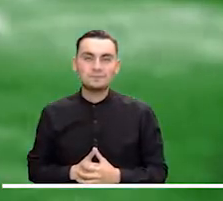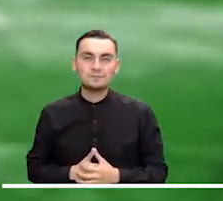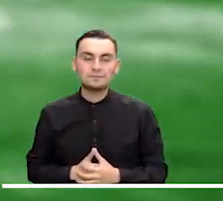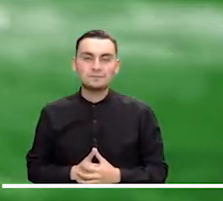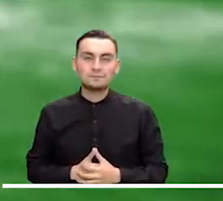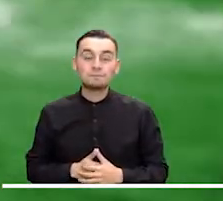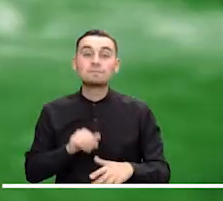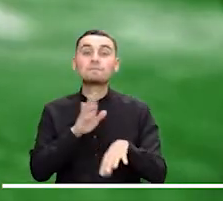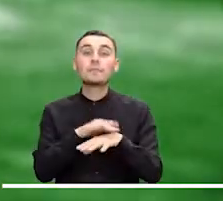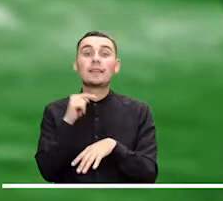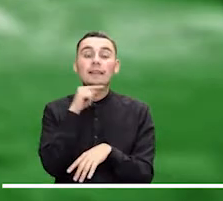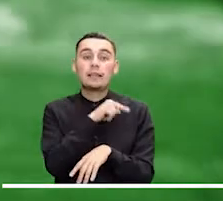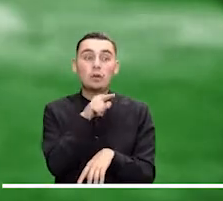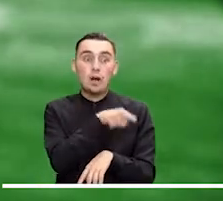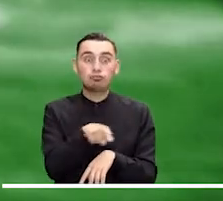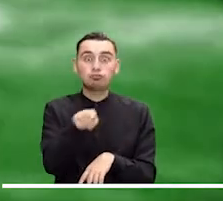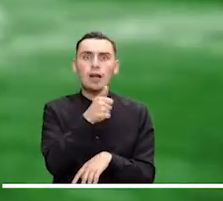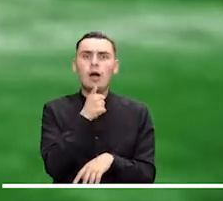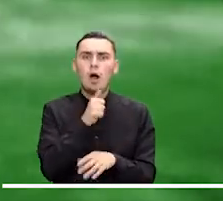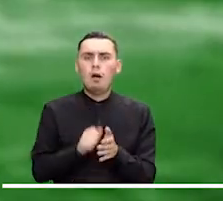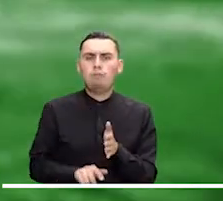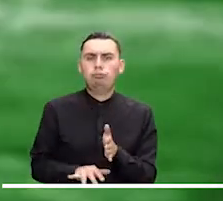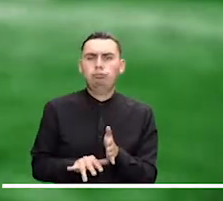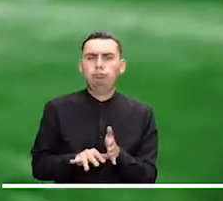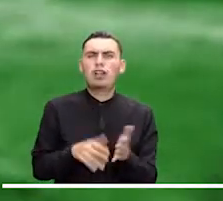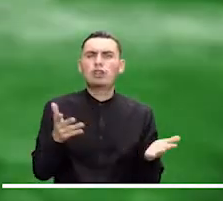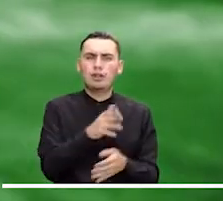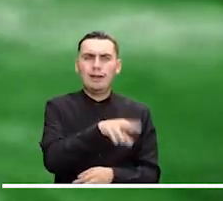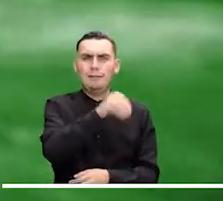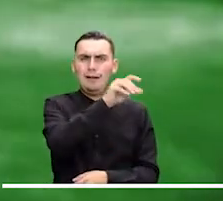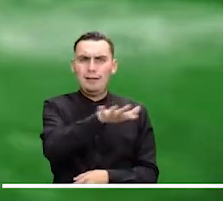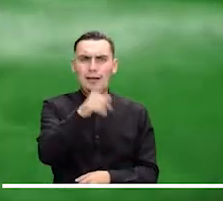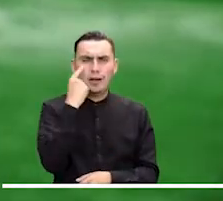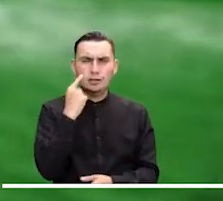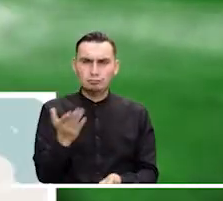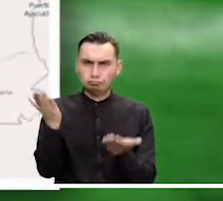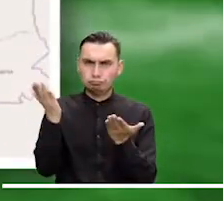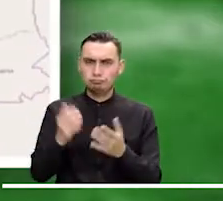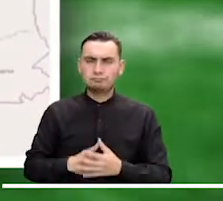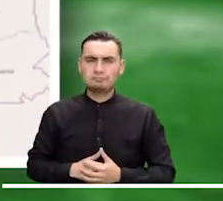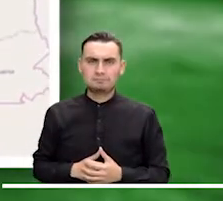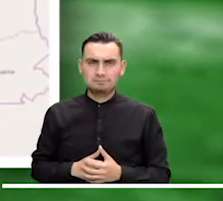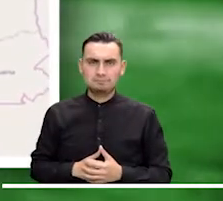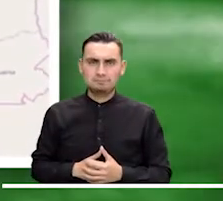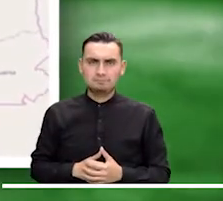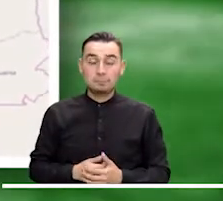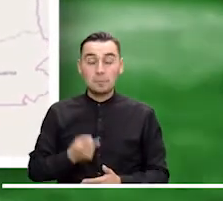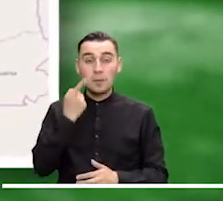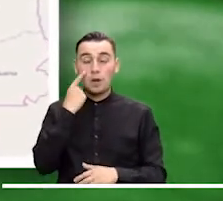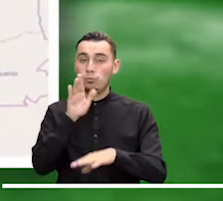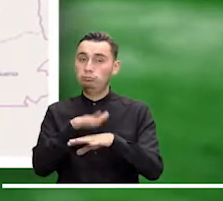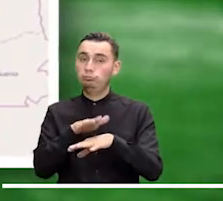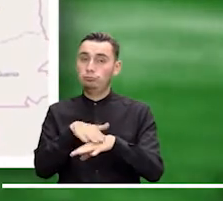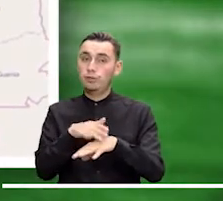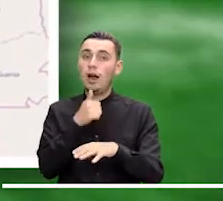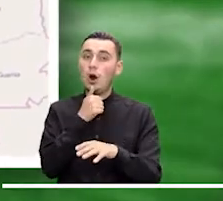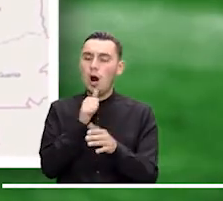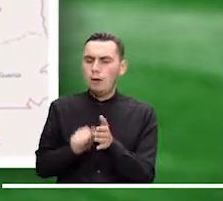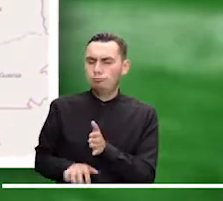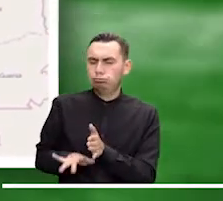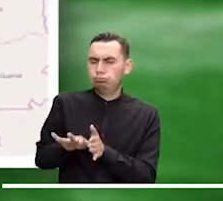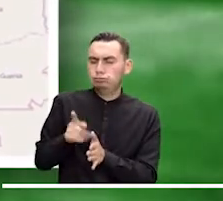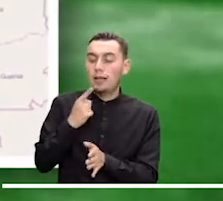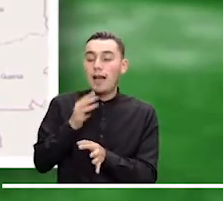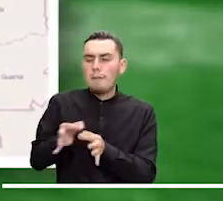Veamos ahora las alertas que se encuentran activas. Alerta roja por niveles altos en el río Magdalena, a altura del municipio de